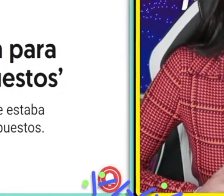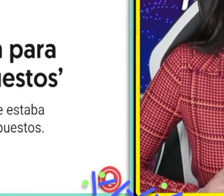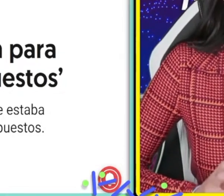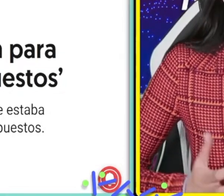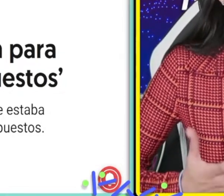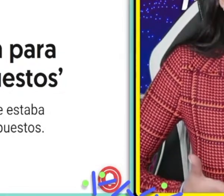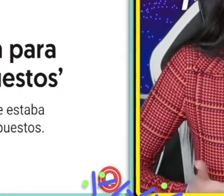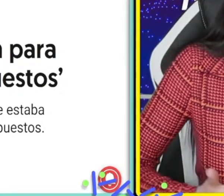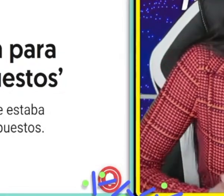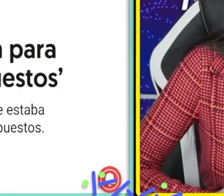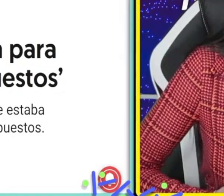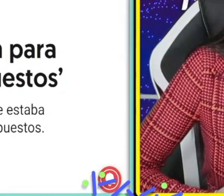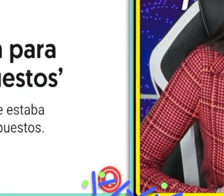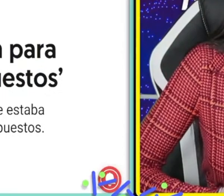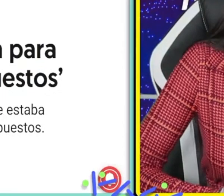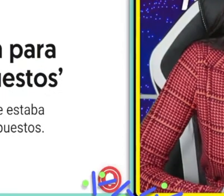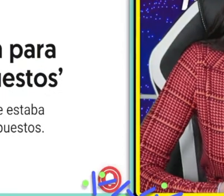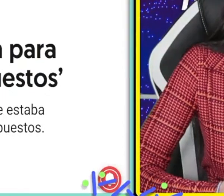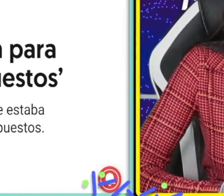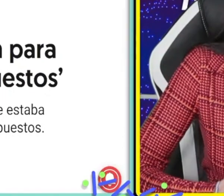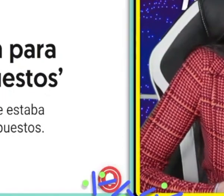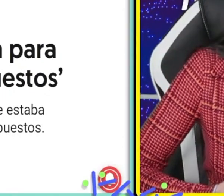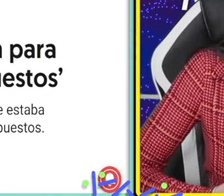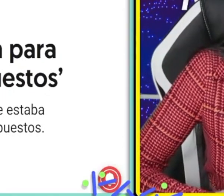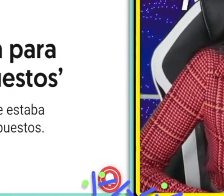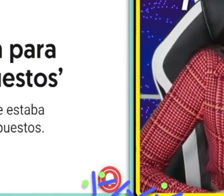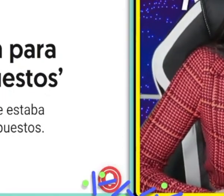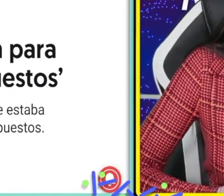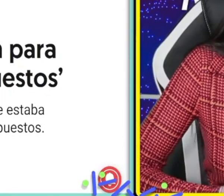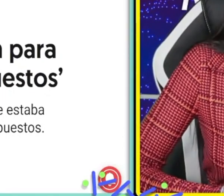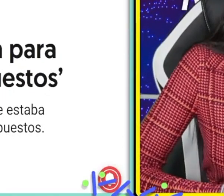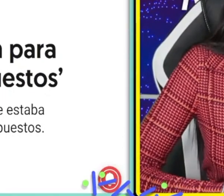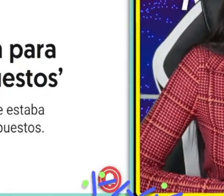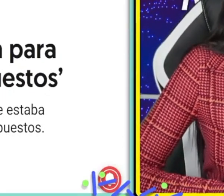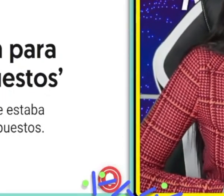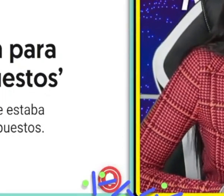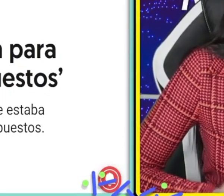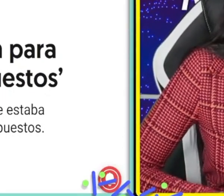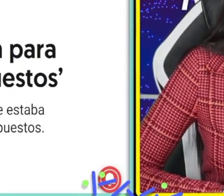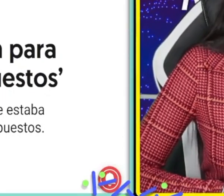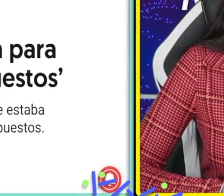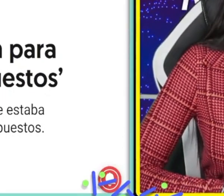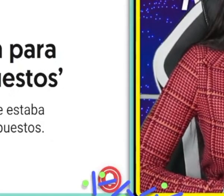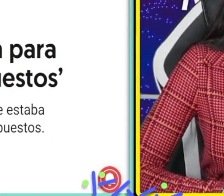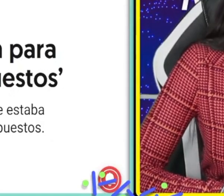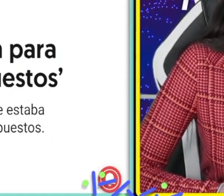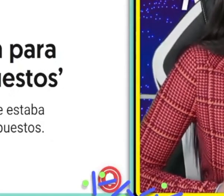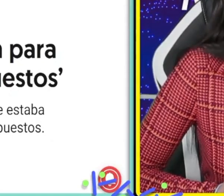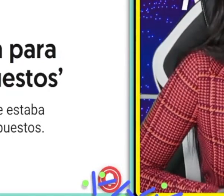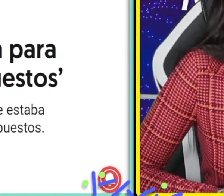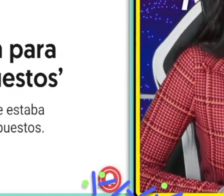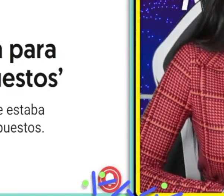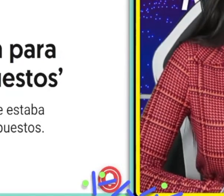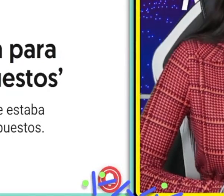impuestos. Acá en México era distinto, realmente los empresarios sí debían de pagar impuestos, pero, pues, daban mordidas a los políticos. Bueno,